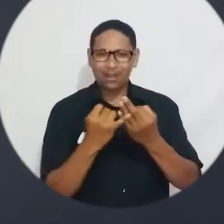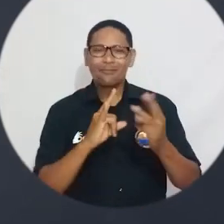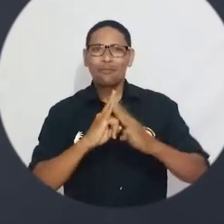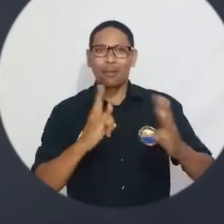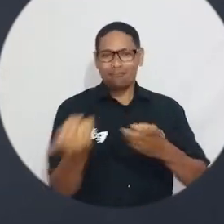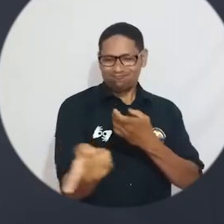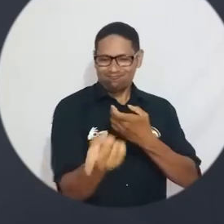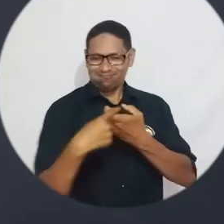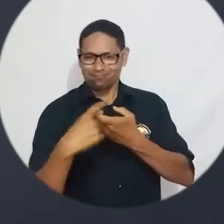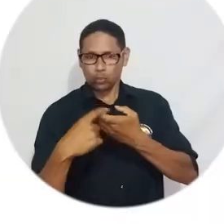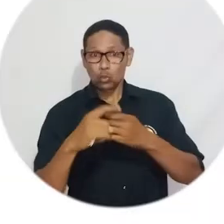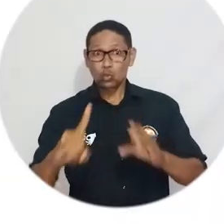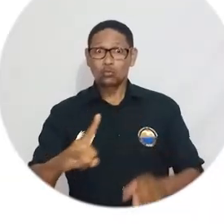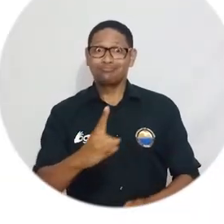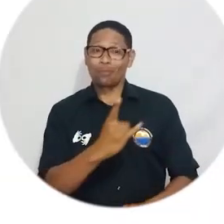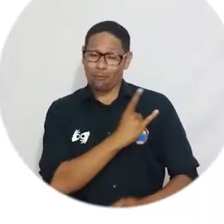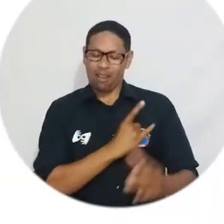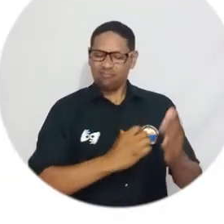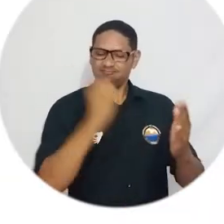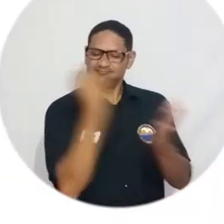acreditada por alta calidad.